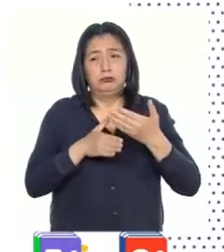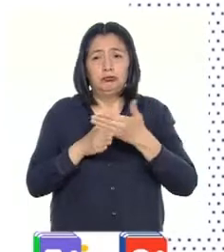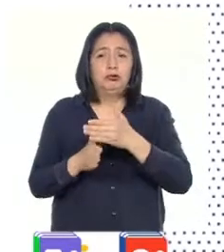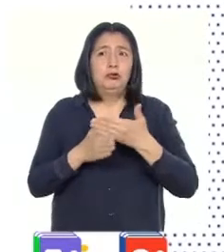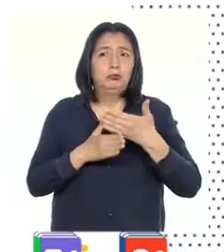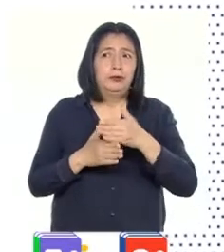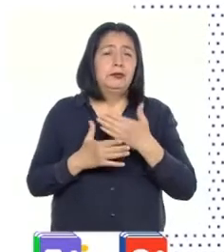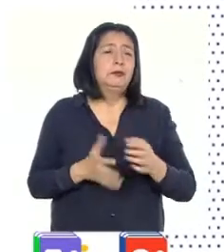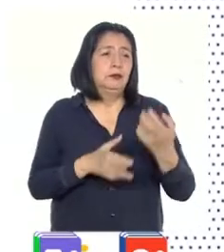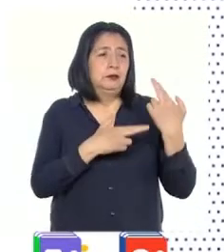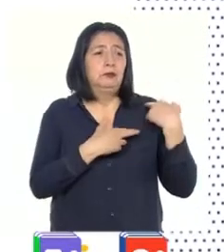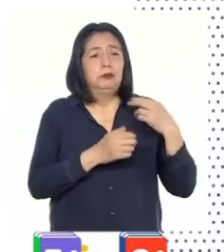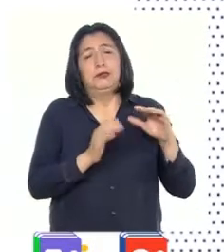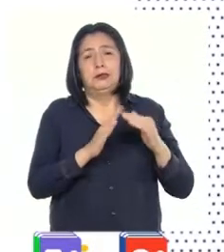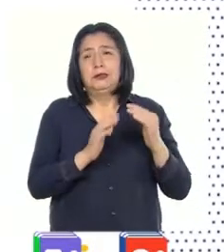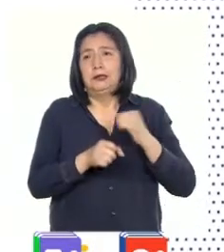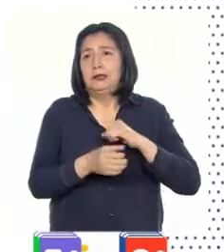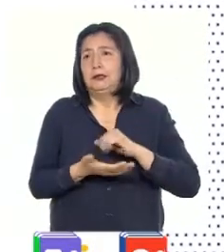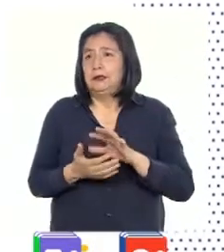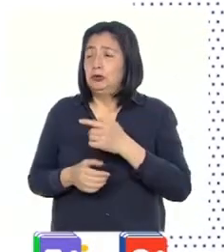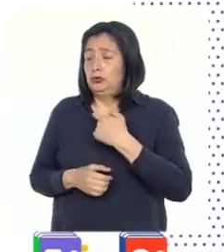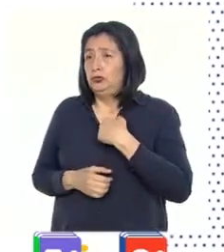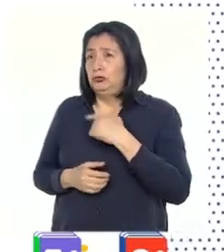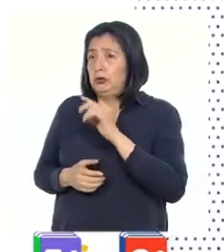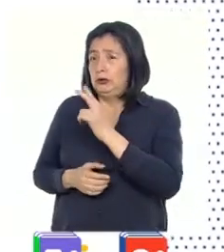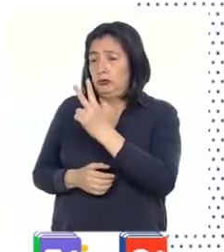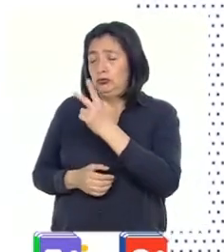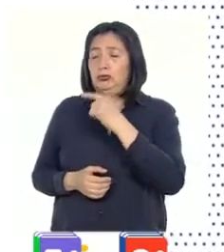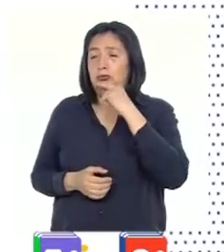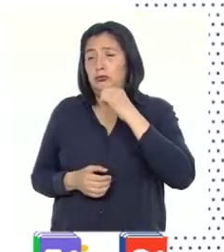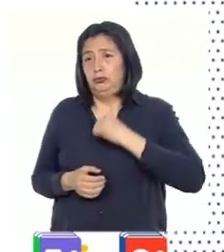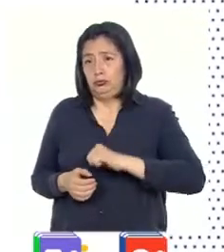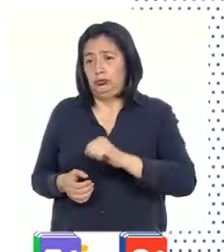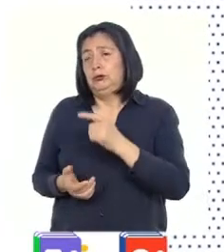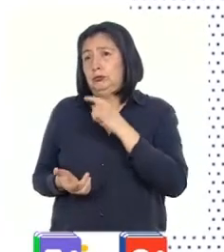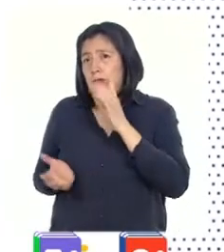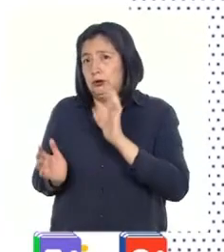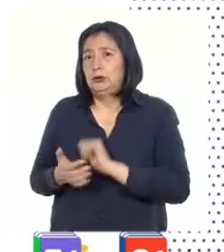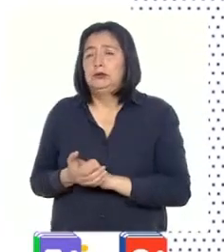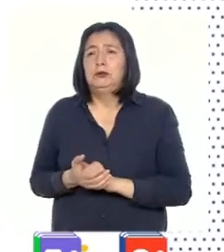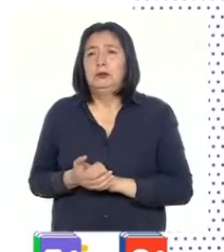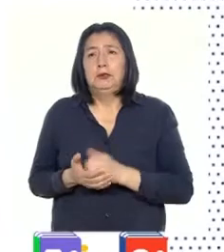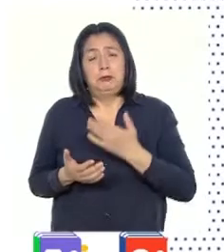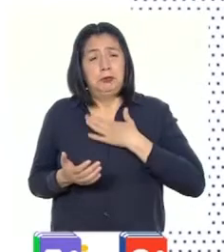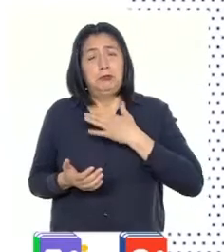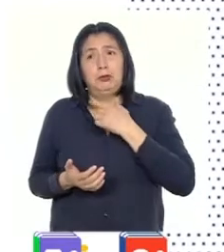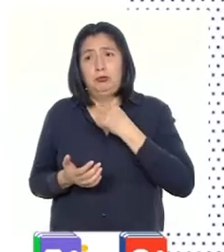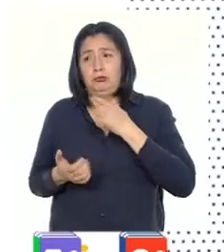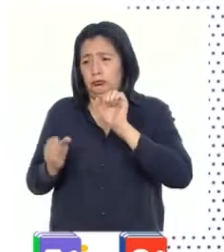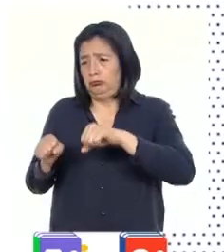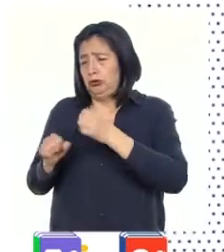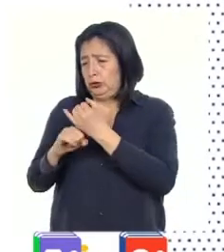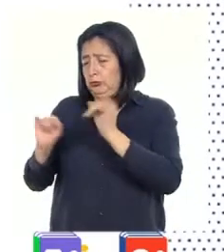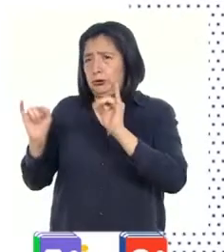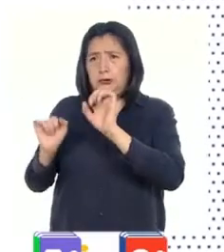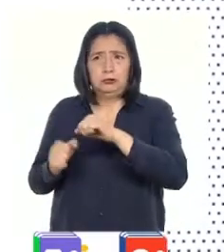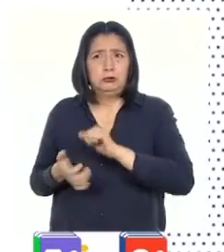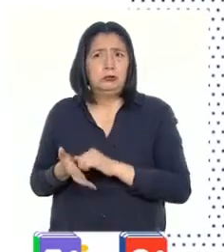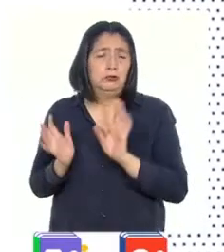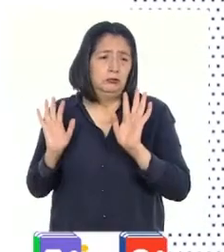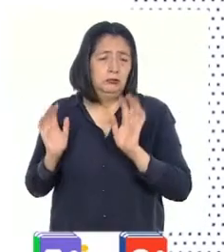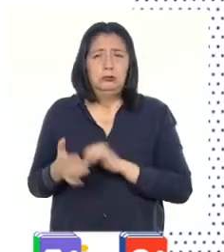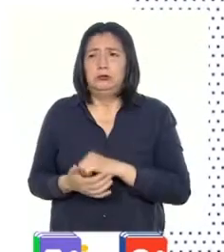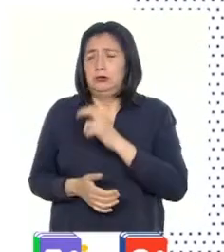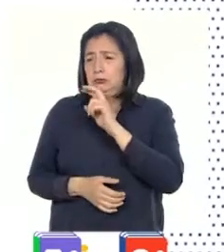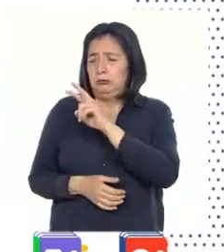compartir esas tareas. Sí, bueno, yo, tenemos dos hijas mujeres y a mí me gusta que sean independientes y que vean